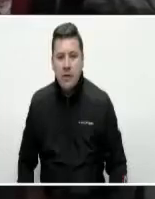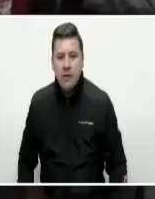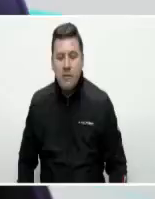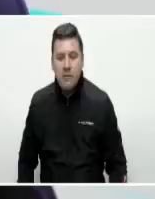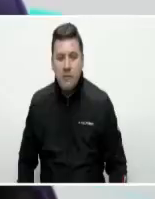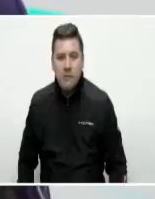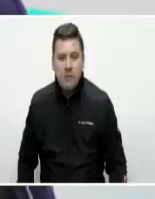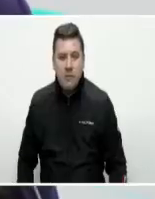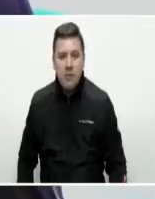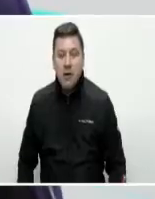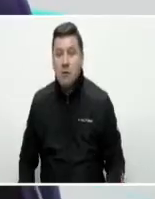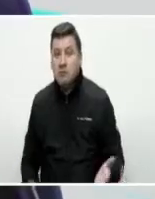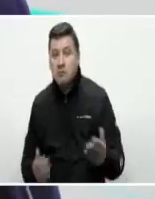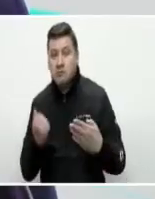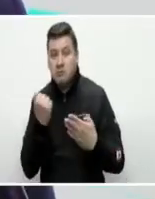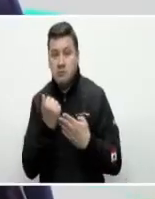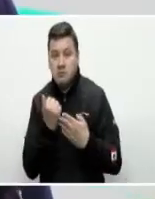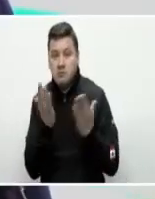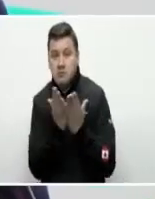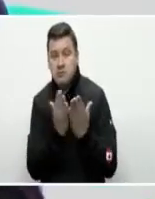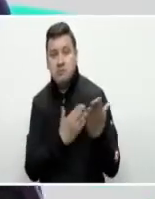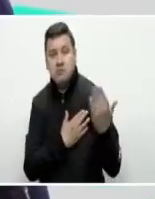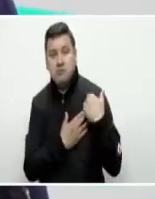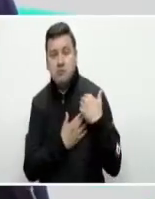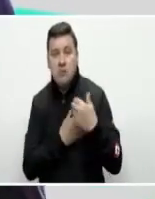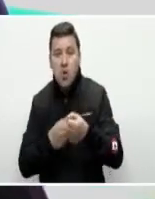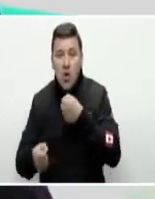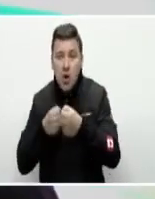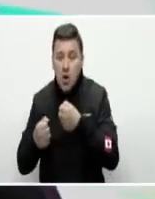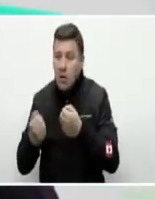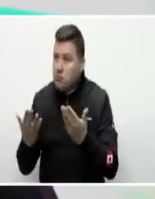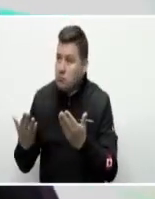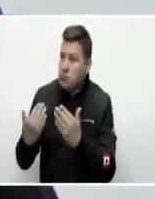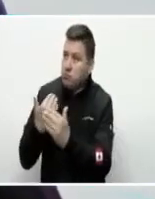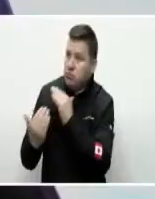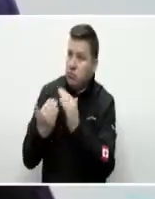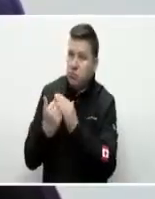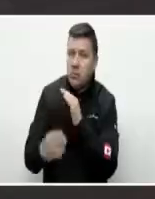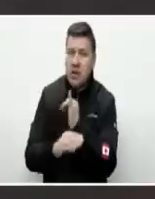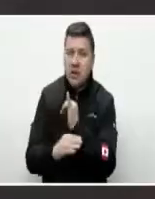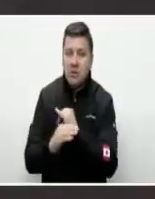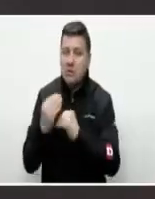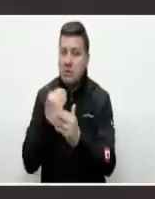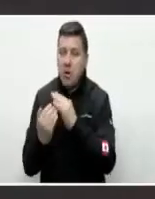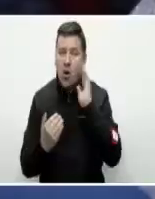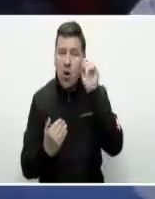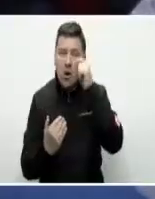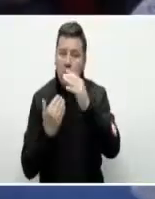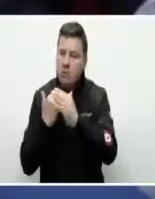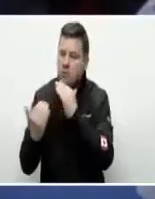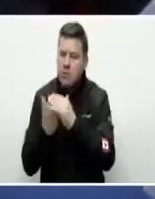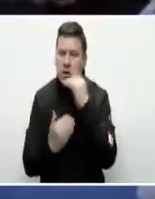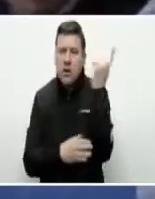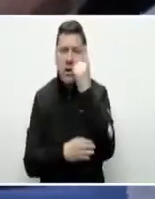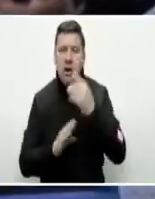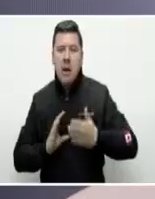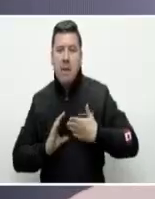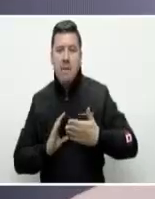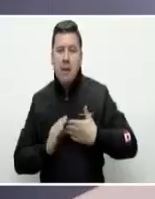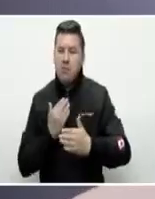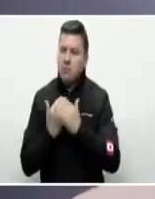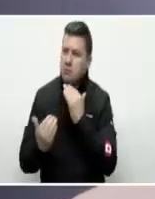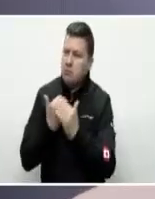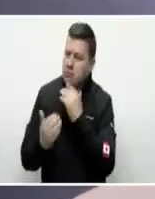Hoy nos convoca el sector académico, los medios de comunicación, las instituciones del gobierno y en general el sector privado que